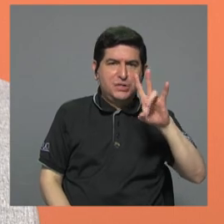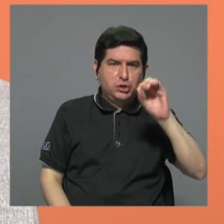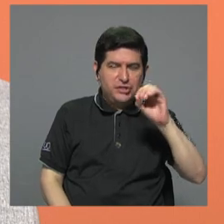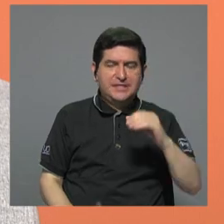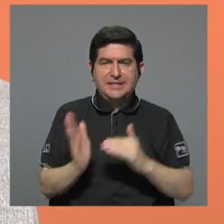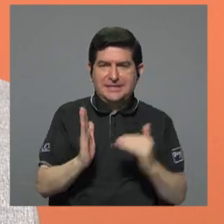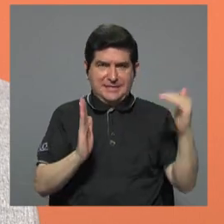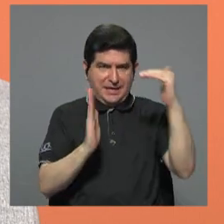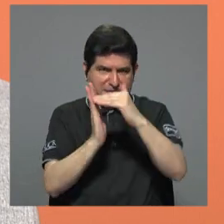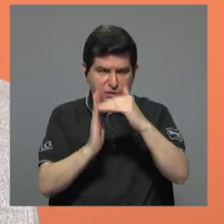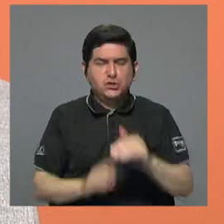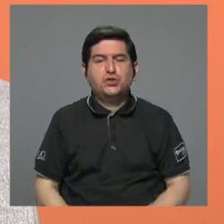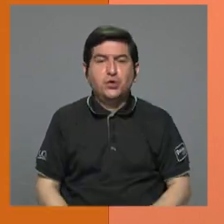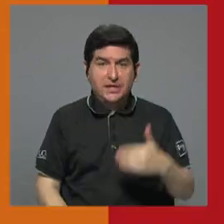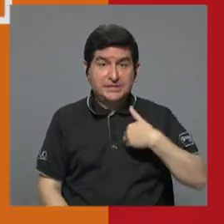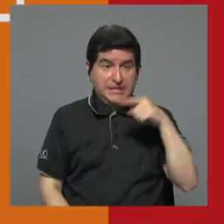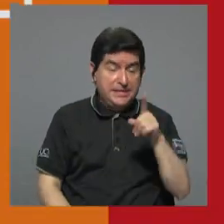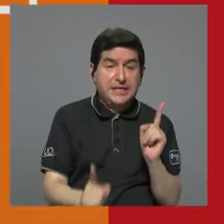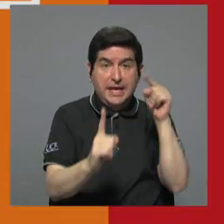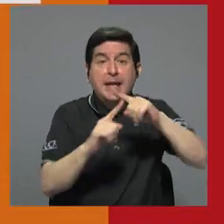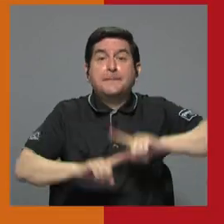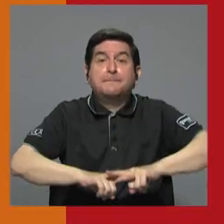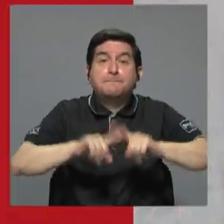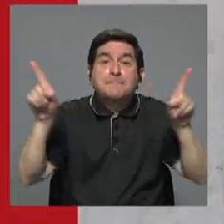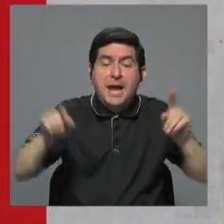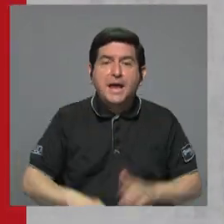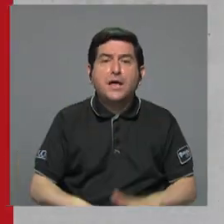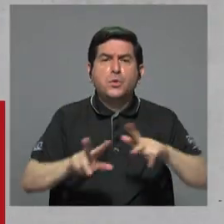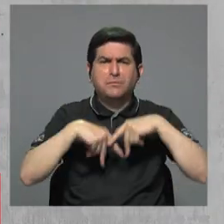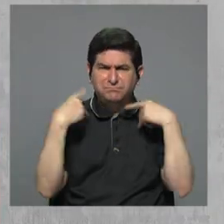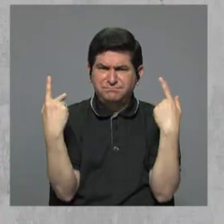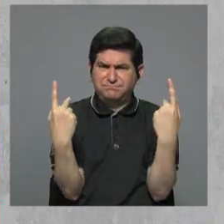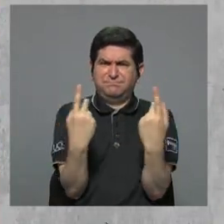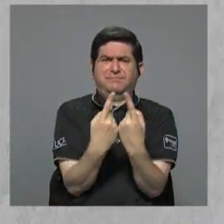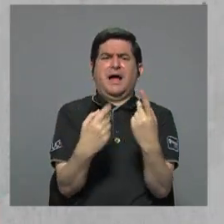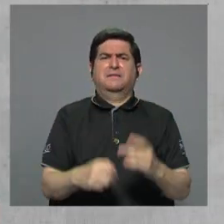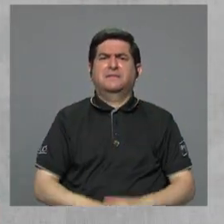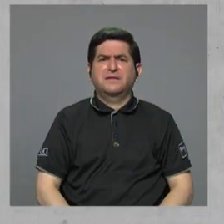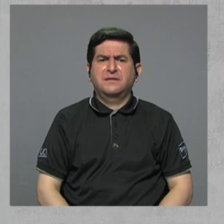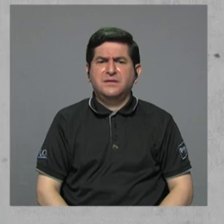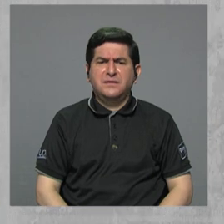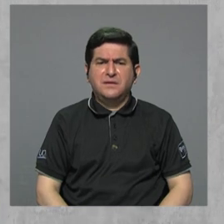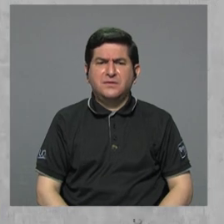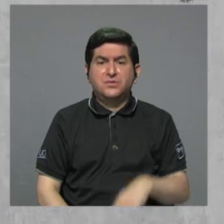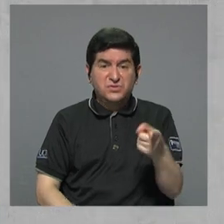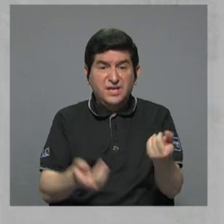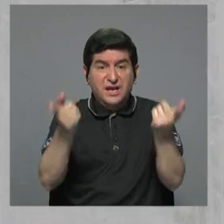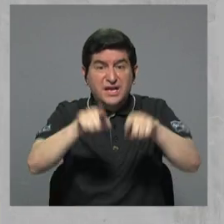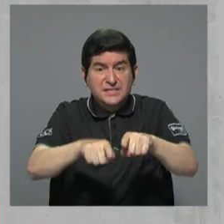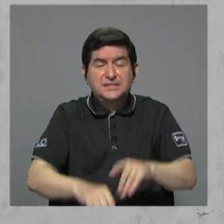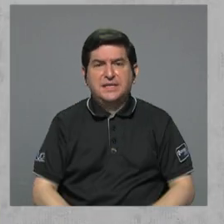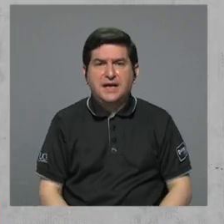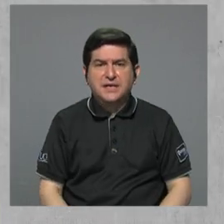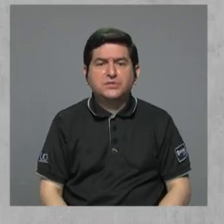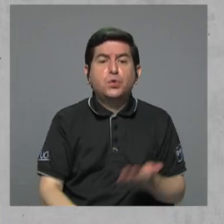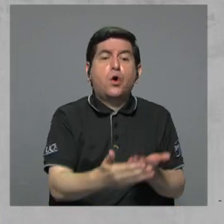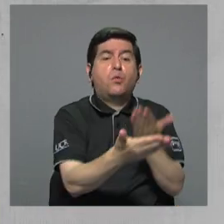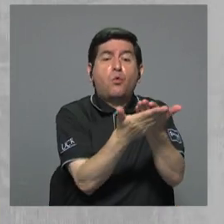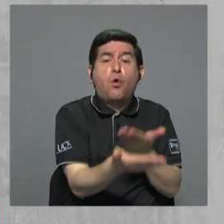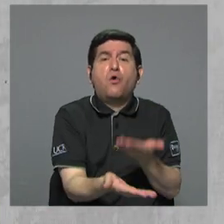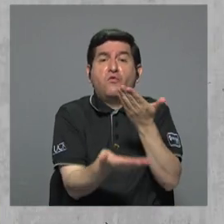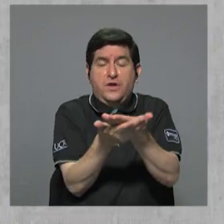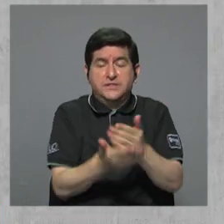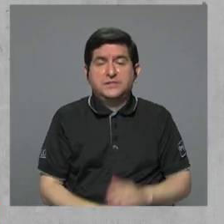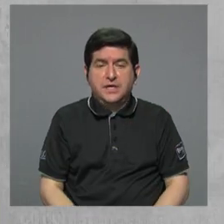que se tiene para ese fin. Sin embargo, los partidos están emitiendo o ofreciendo